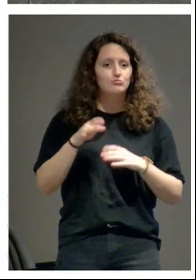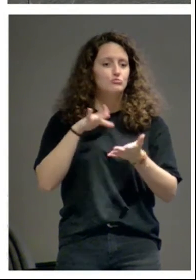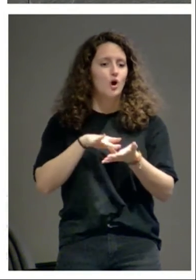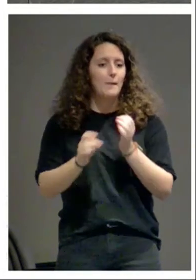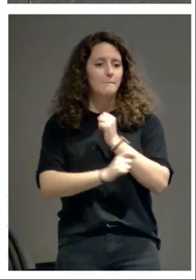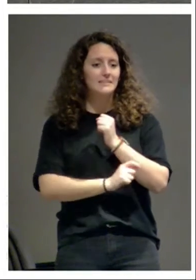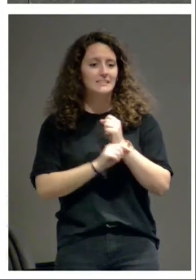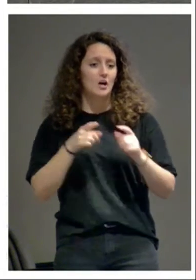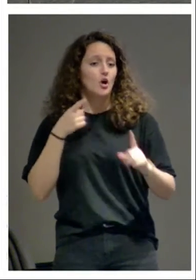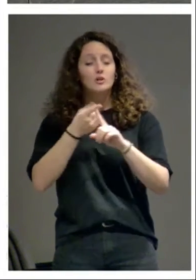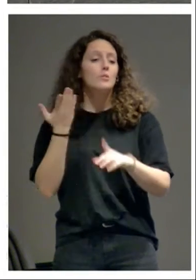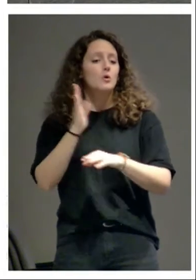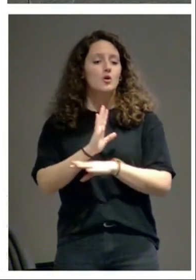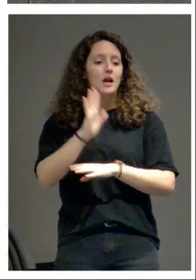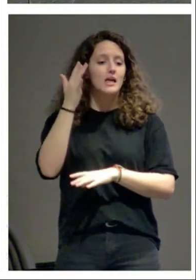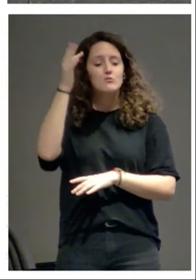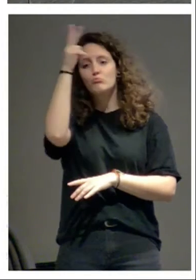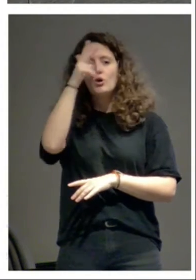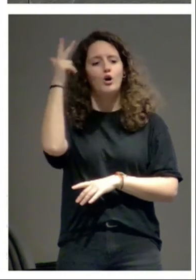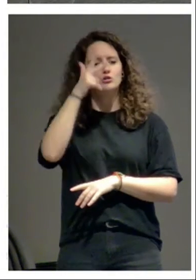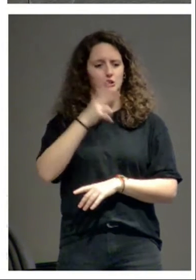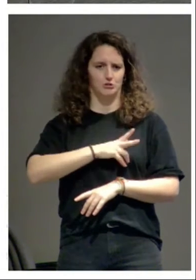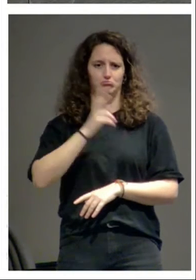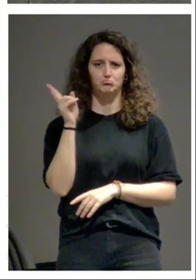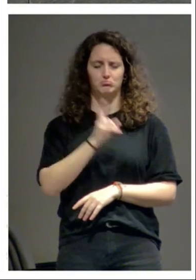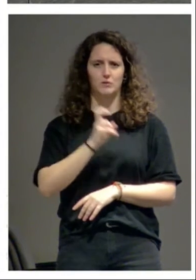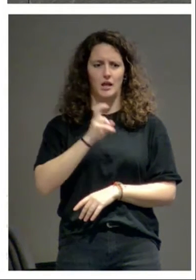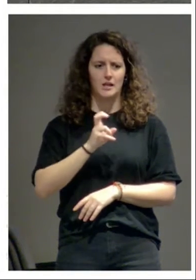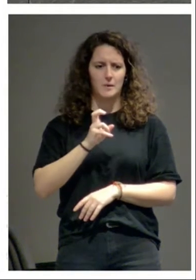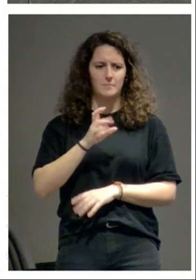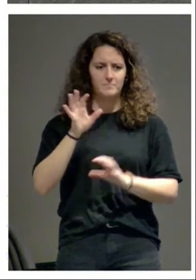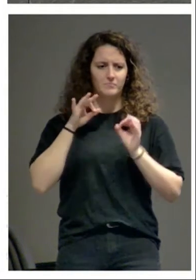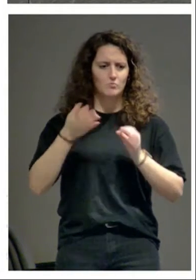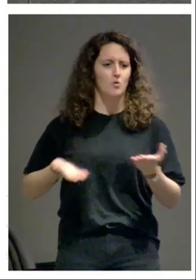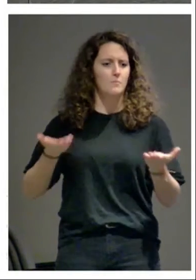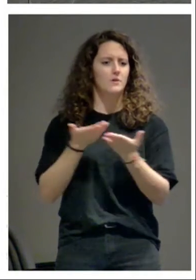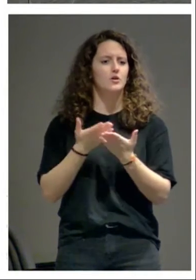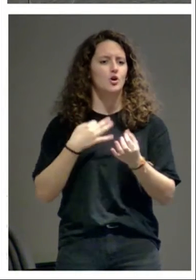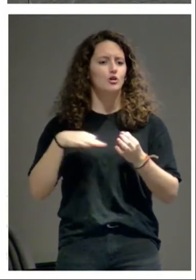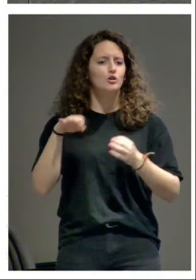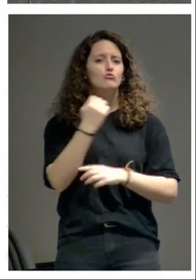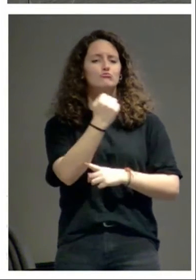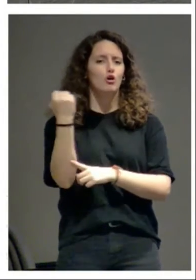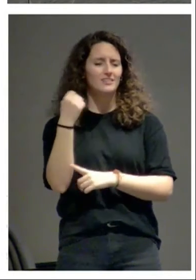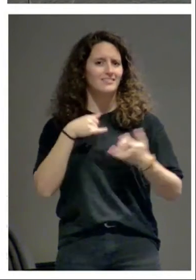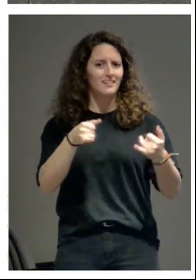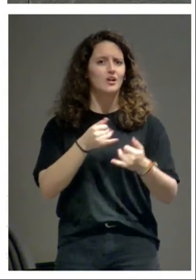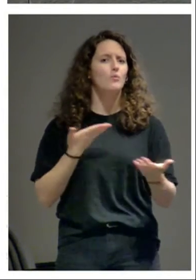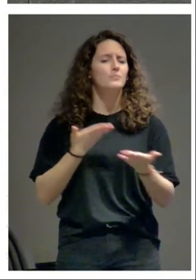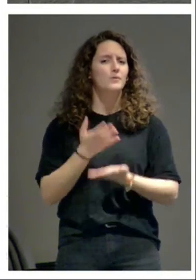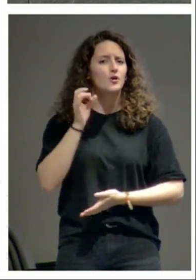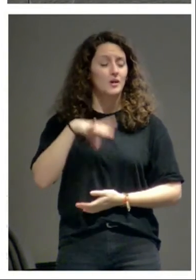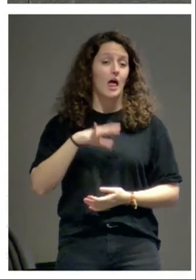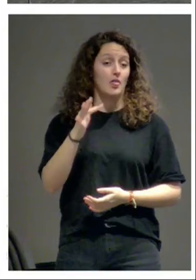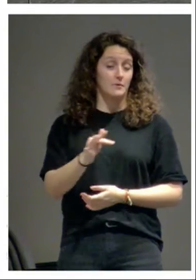para proponer una hipótesis muy valiosa ¿quién encargó Torres del Río? Además ¿quién encargó